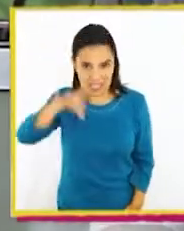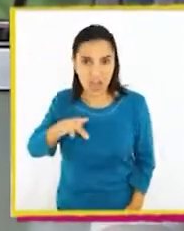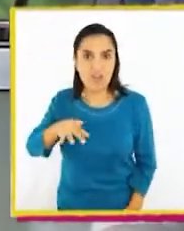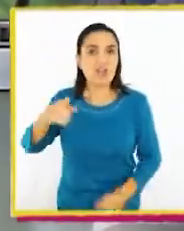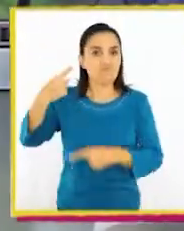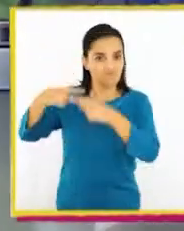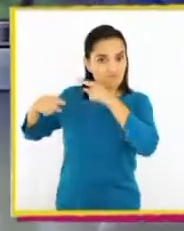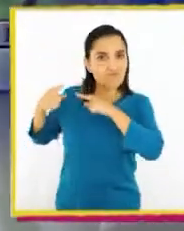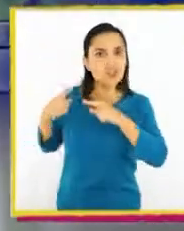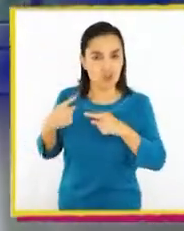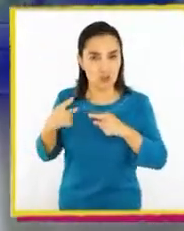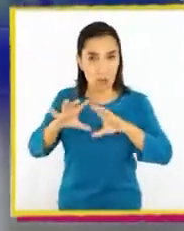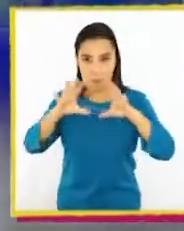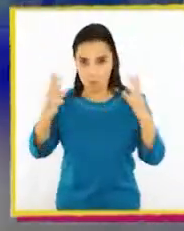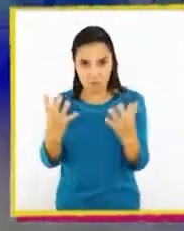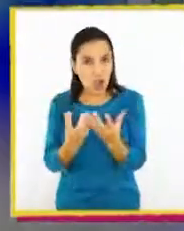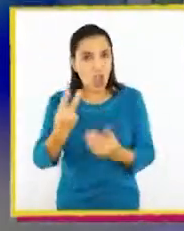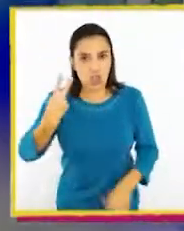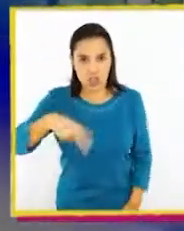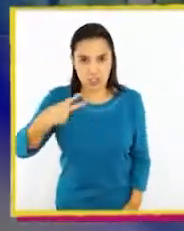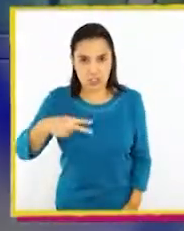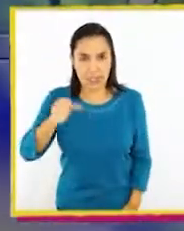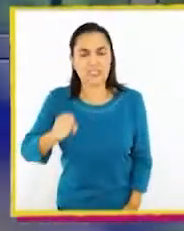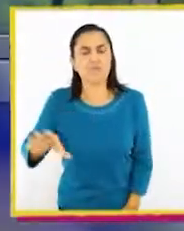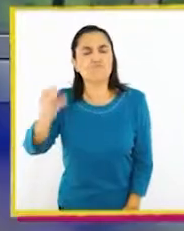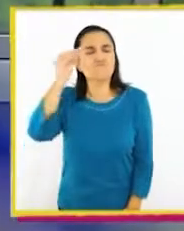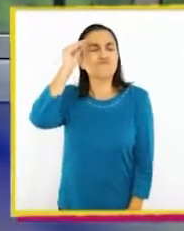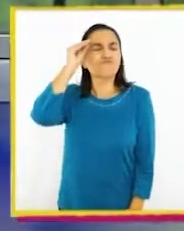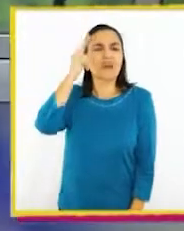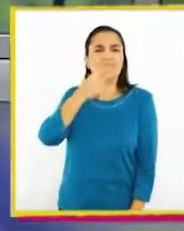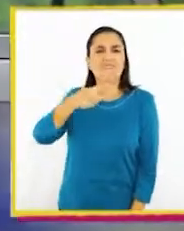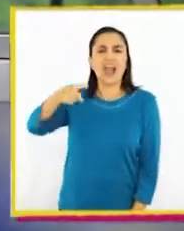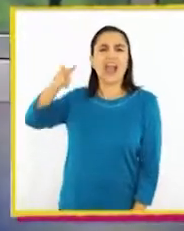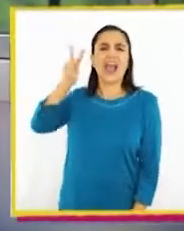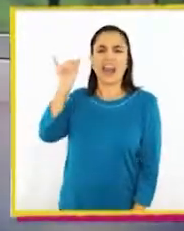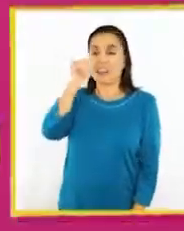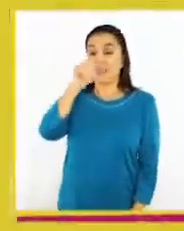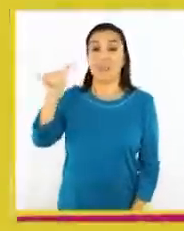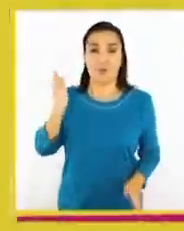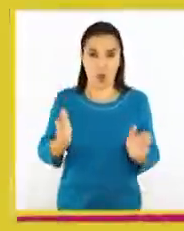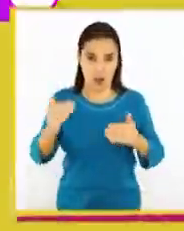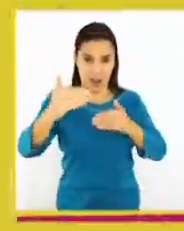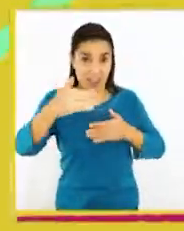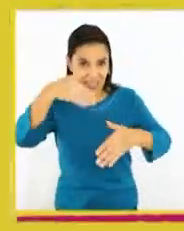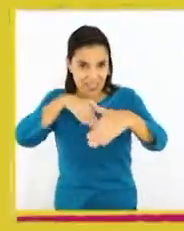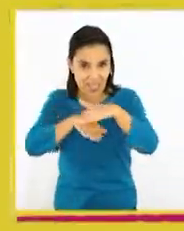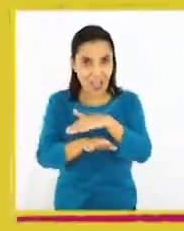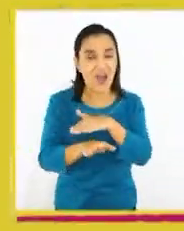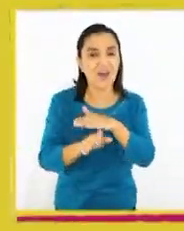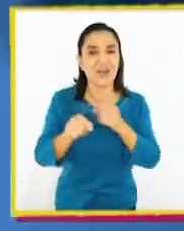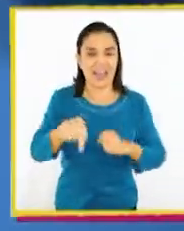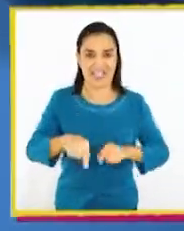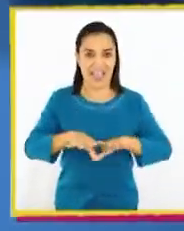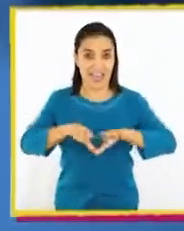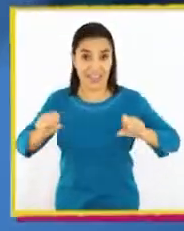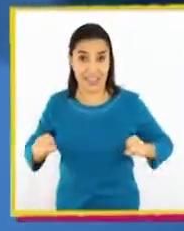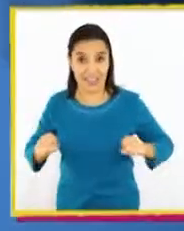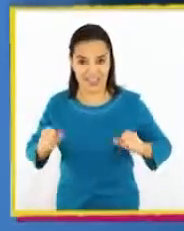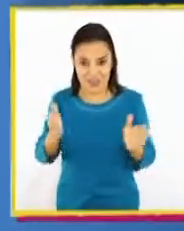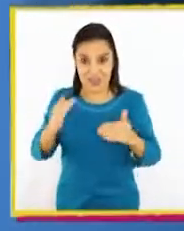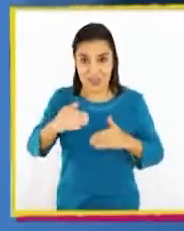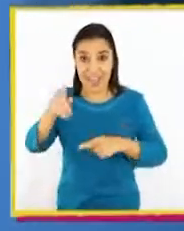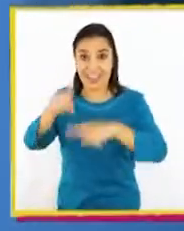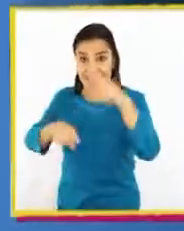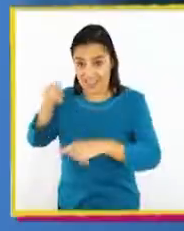yo nací. Y así poder viajar en el tiempo con esta cápsula. Ahora estoy lista para ir a